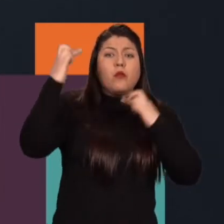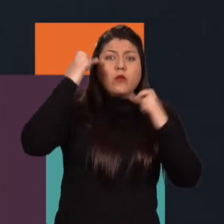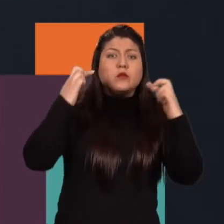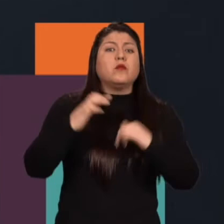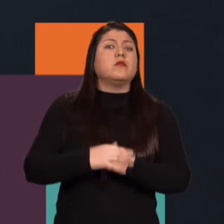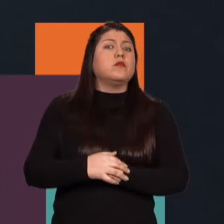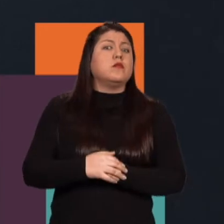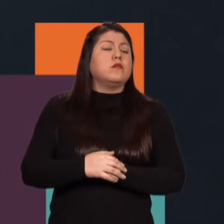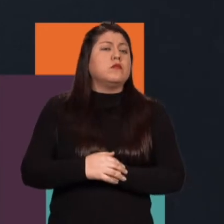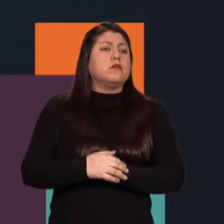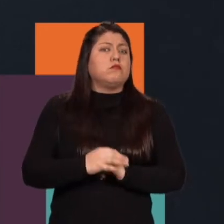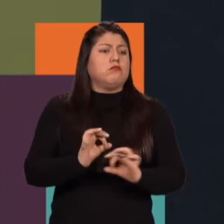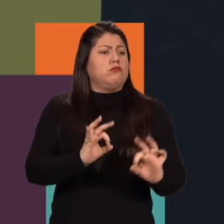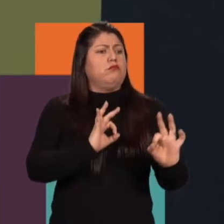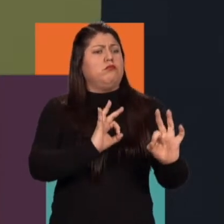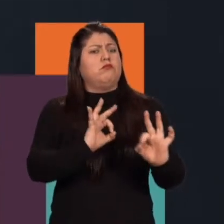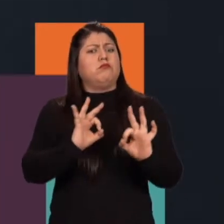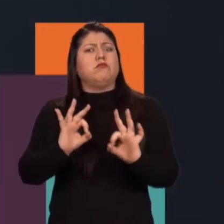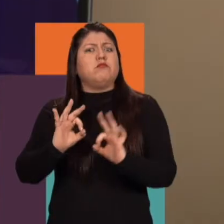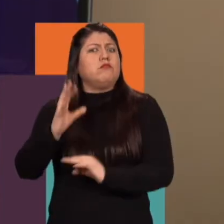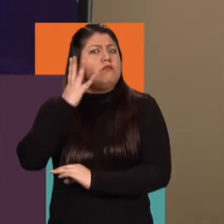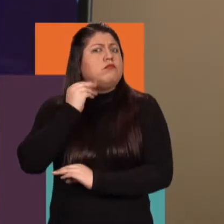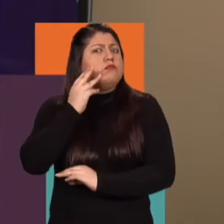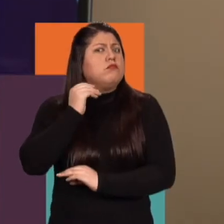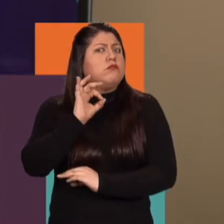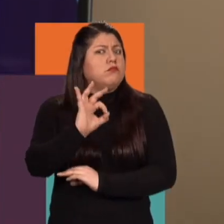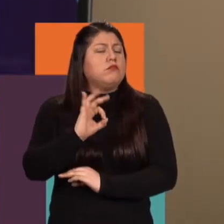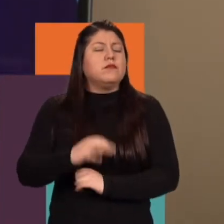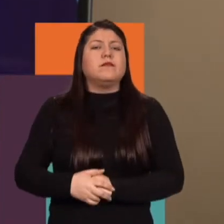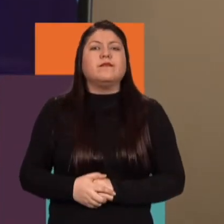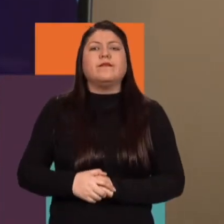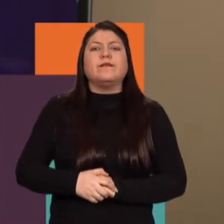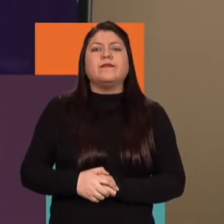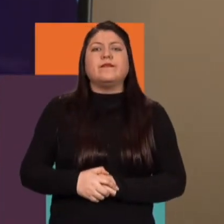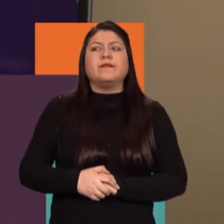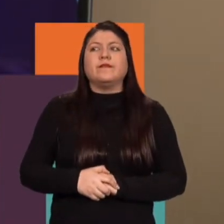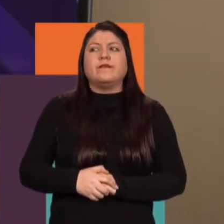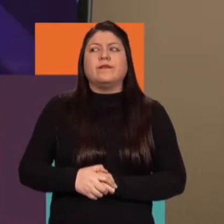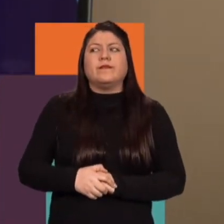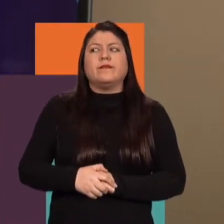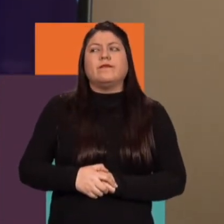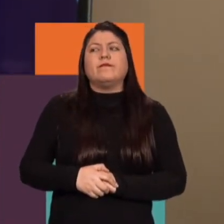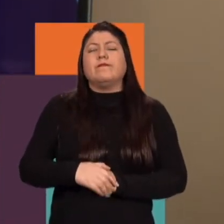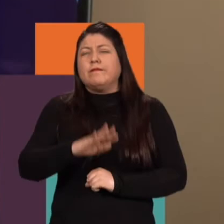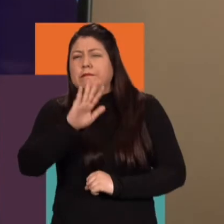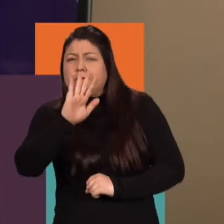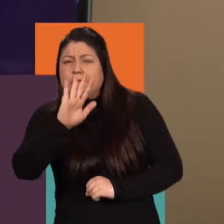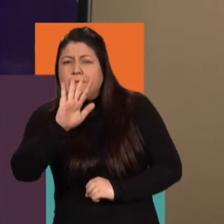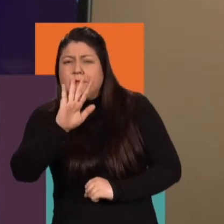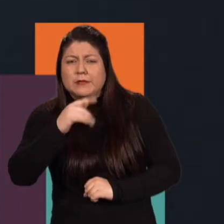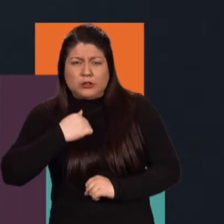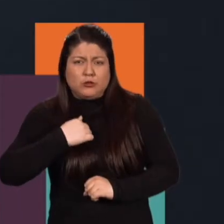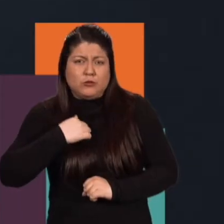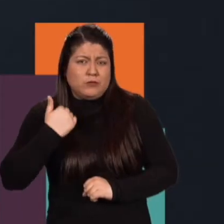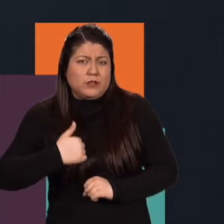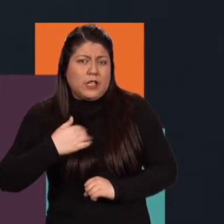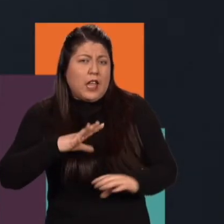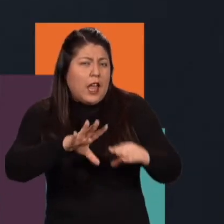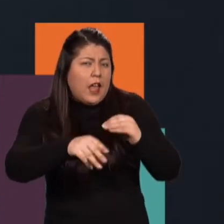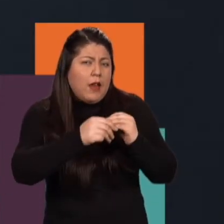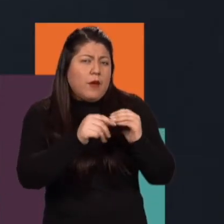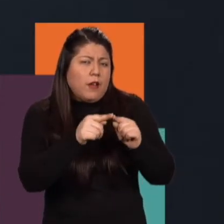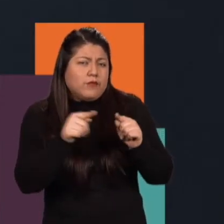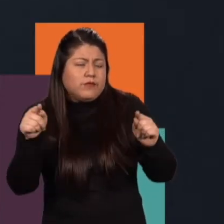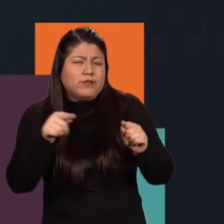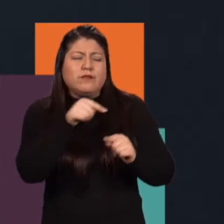ameritan profesionales de muchos gilates y de mucha experiencia. Karen, déjame ampliar